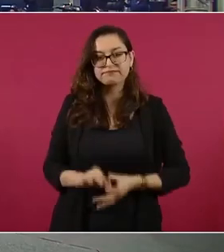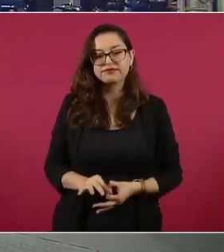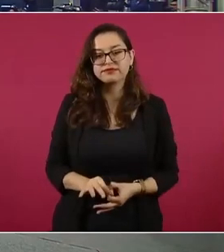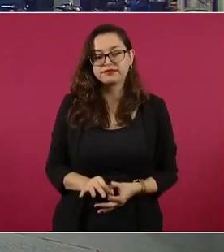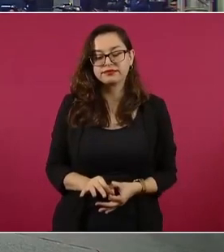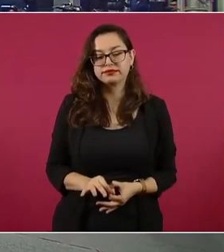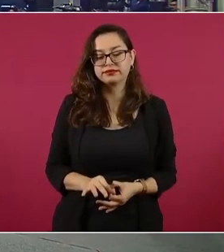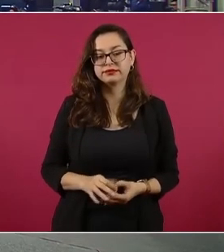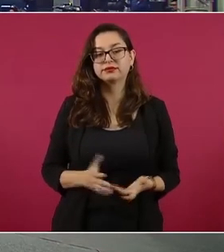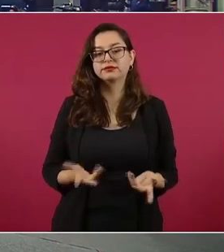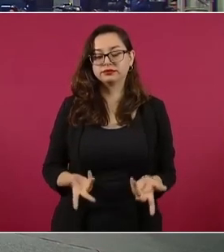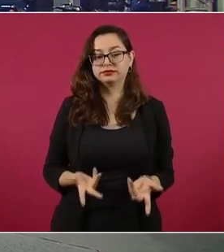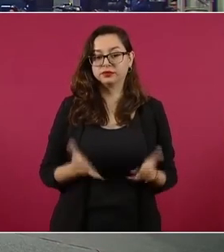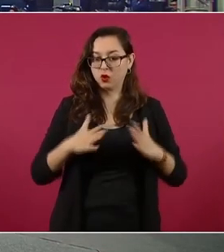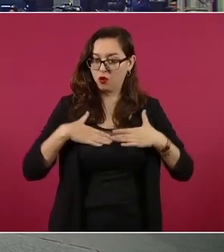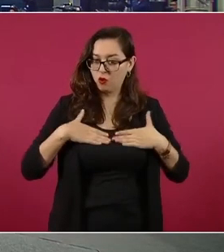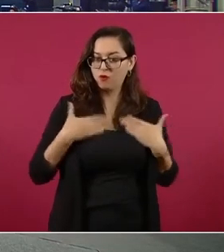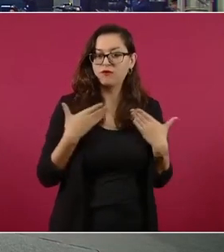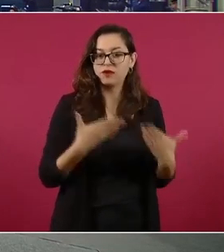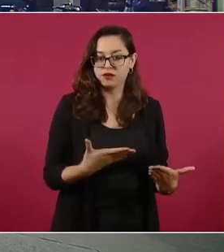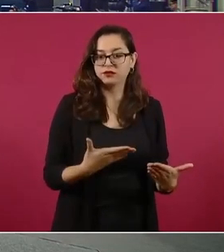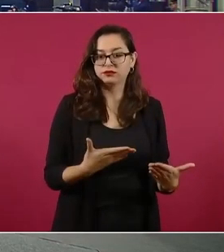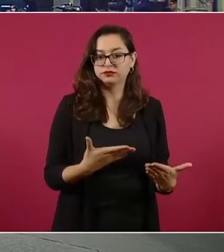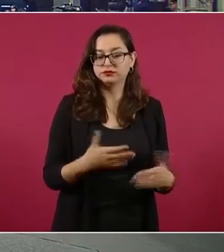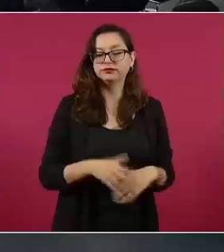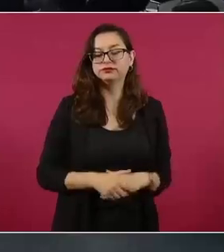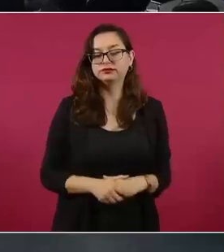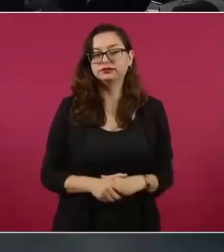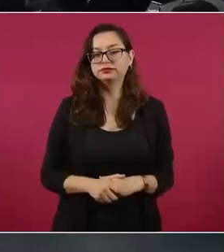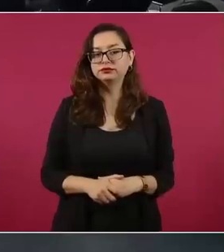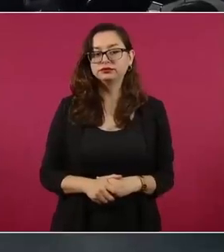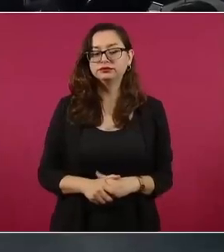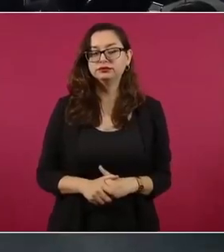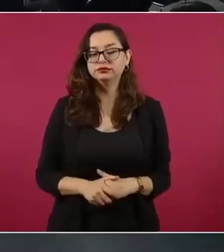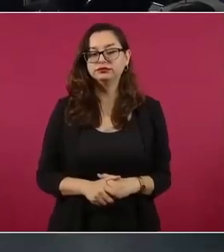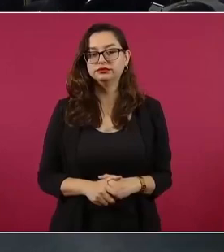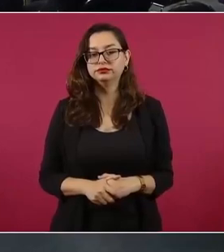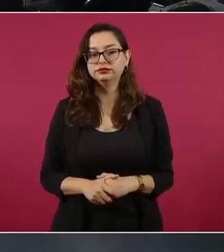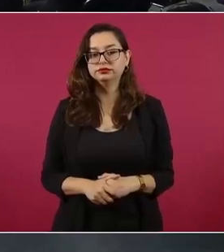así también lo que más me molesta,